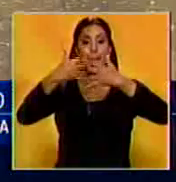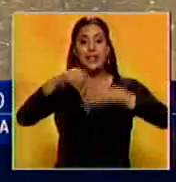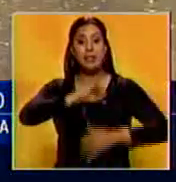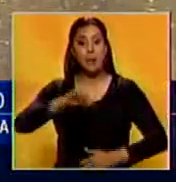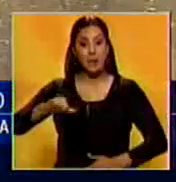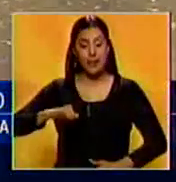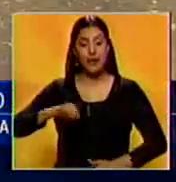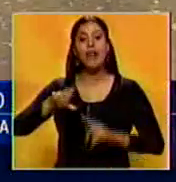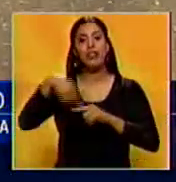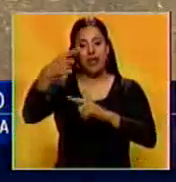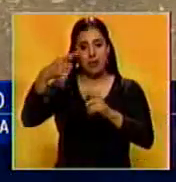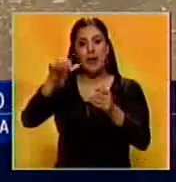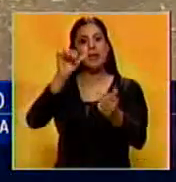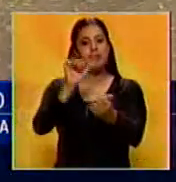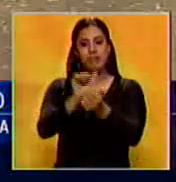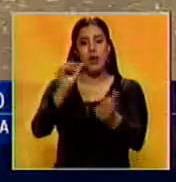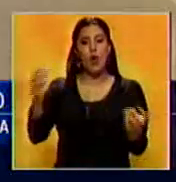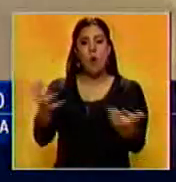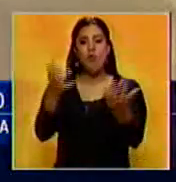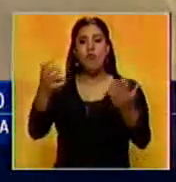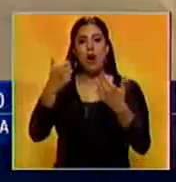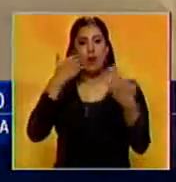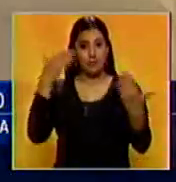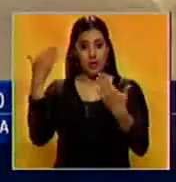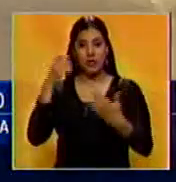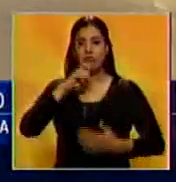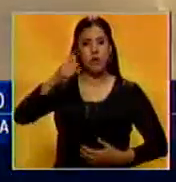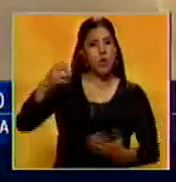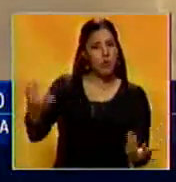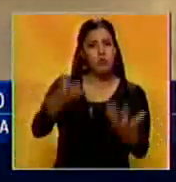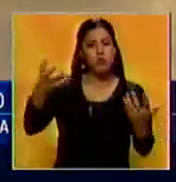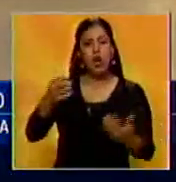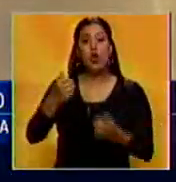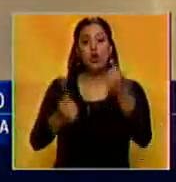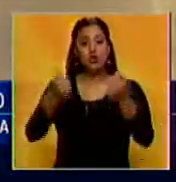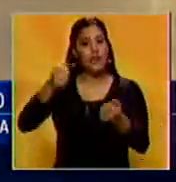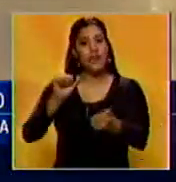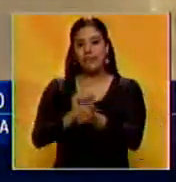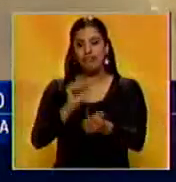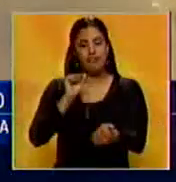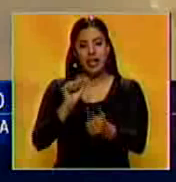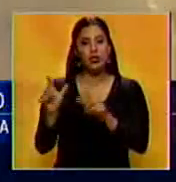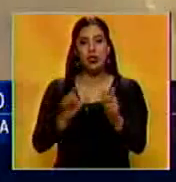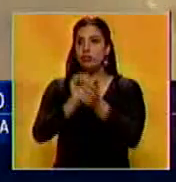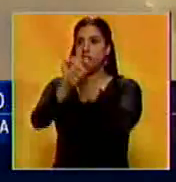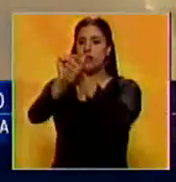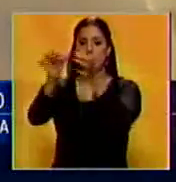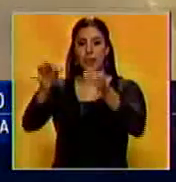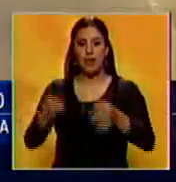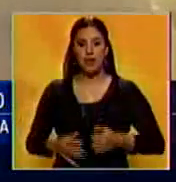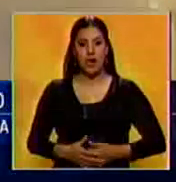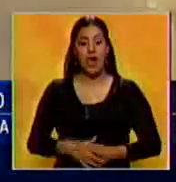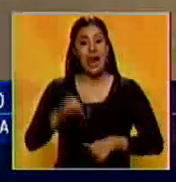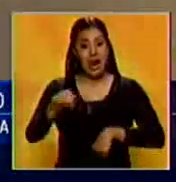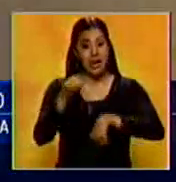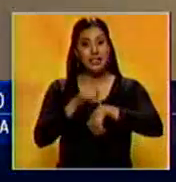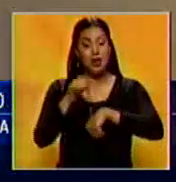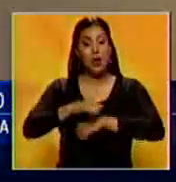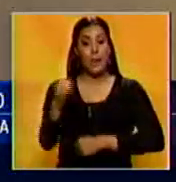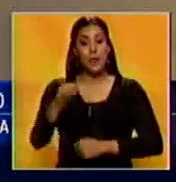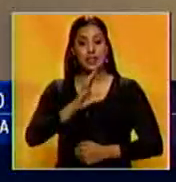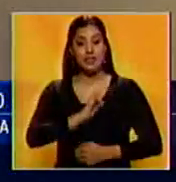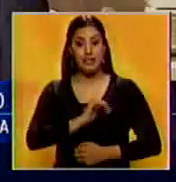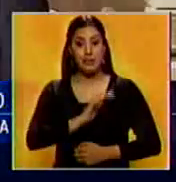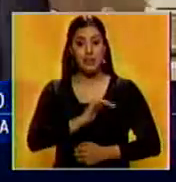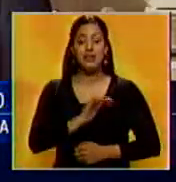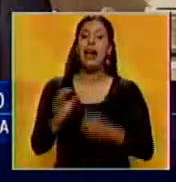privada, posteriormente al hecho fue incendiada por los manifestantes. El chofer se encuentra detenido a la orden de los organismos de seguridad. A esta hora, la policía